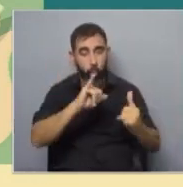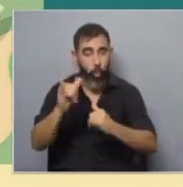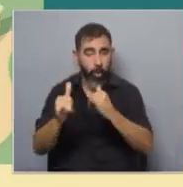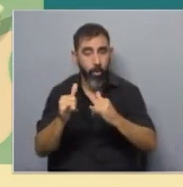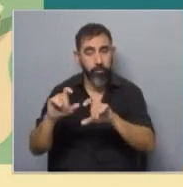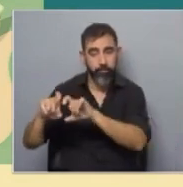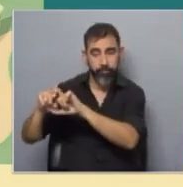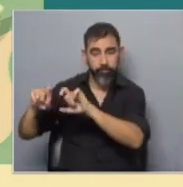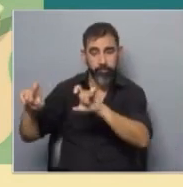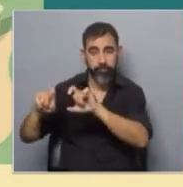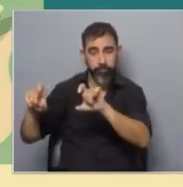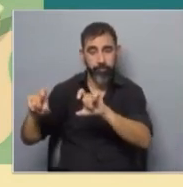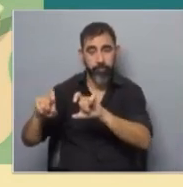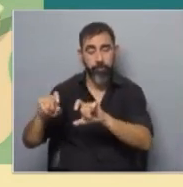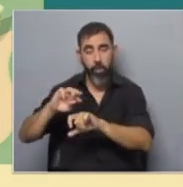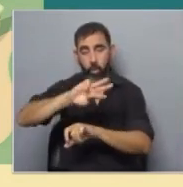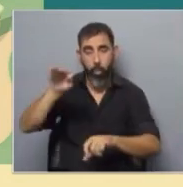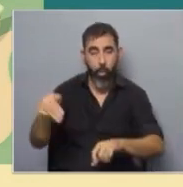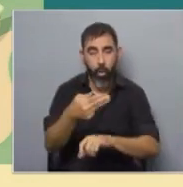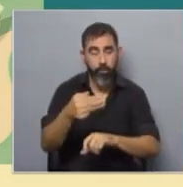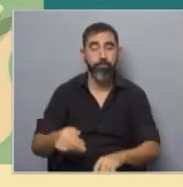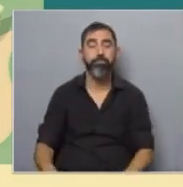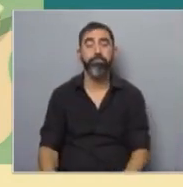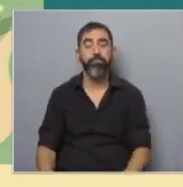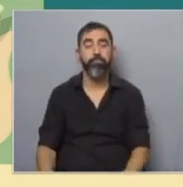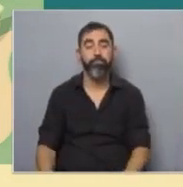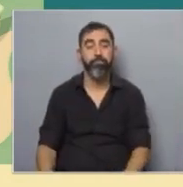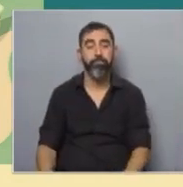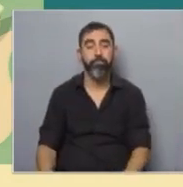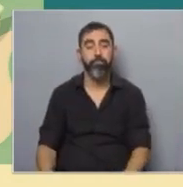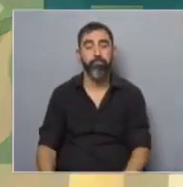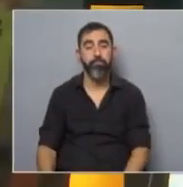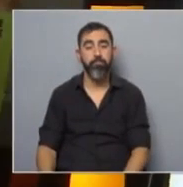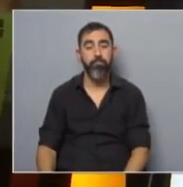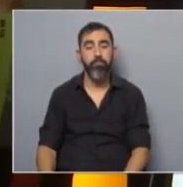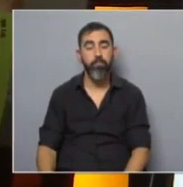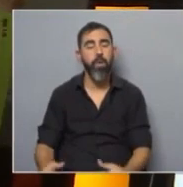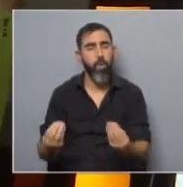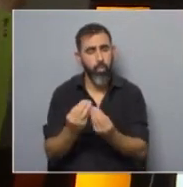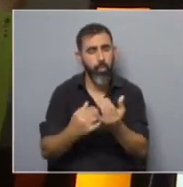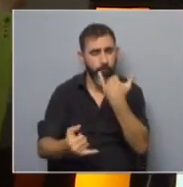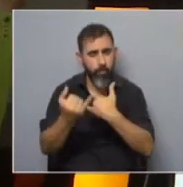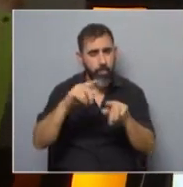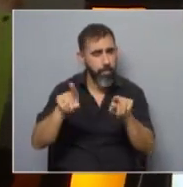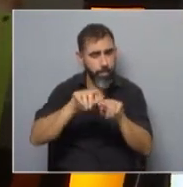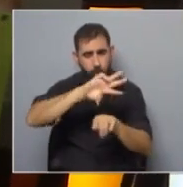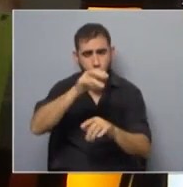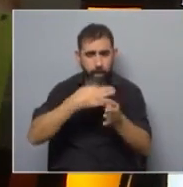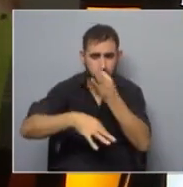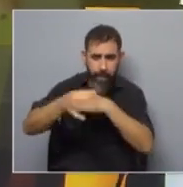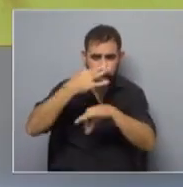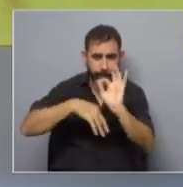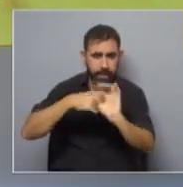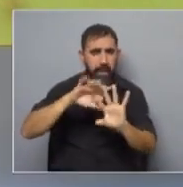en pantalla, en el Zócalo, la web y la página en sí misma cómo se ve cuando se accede. Eso mismo. Y hay mucha información que en la misma página explica